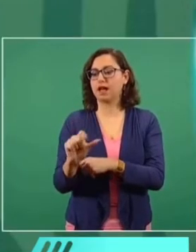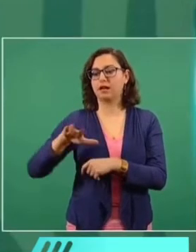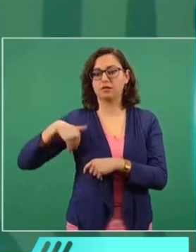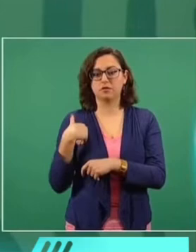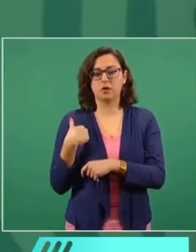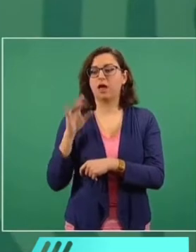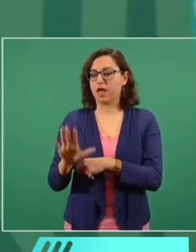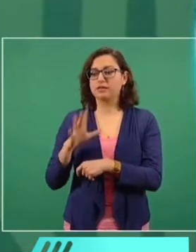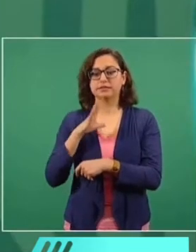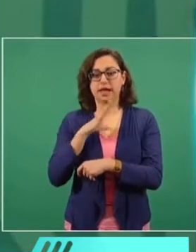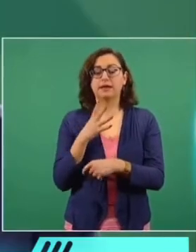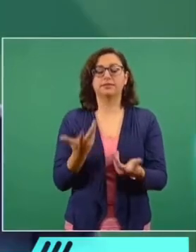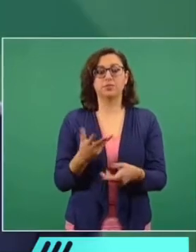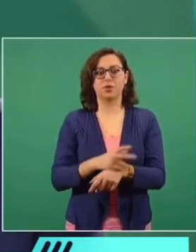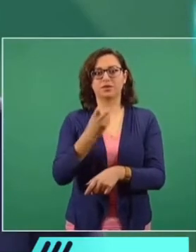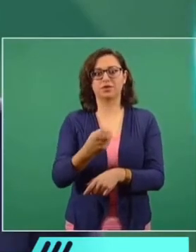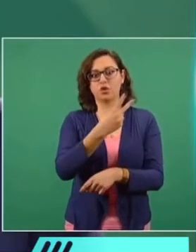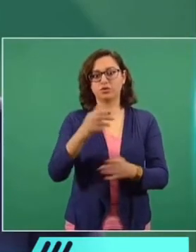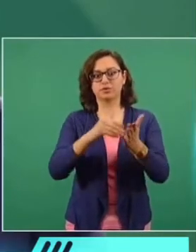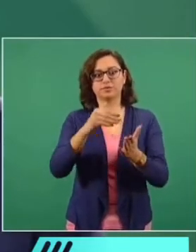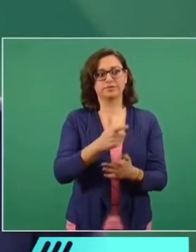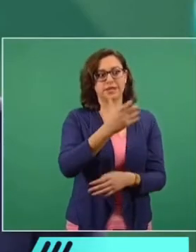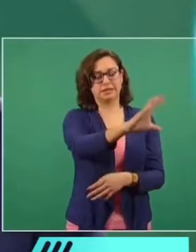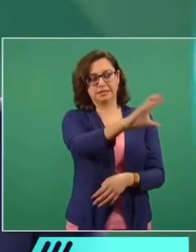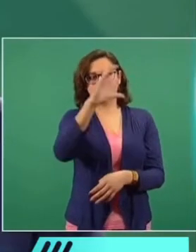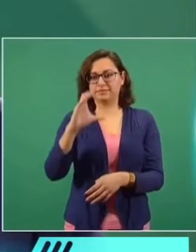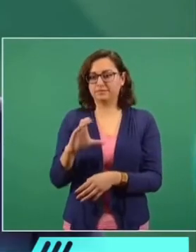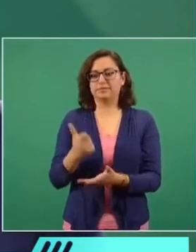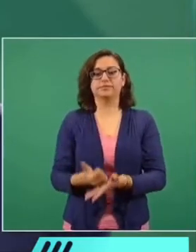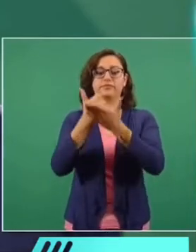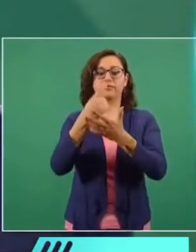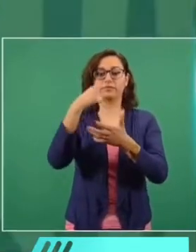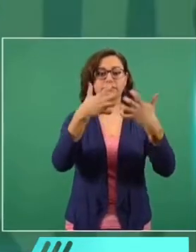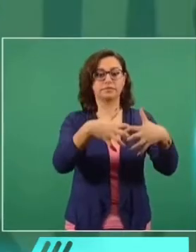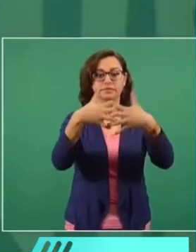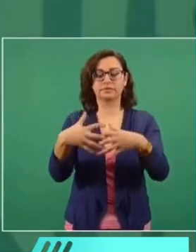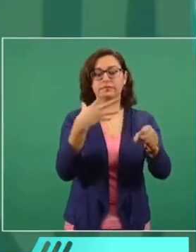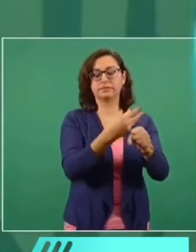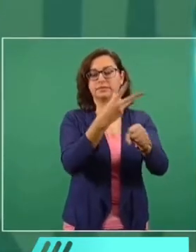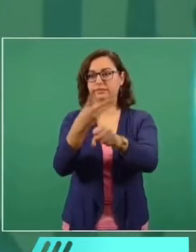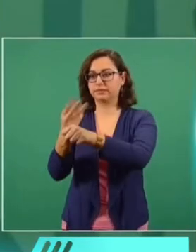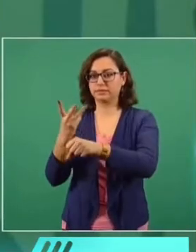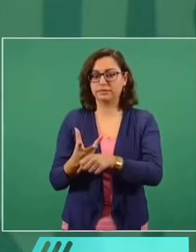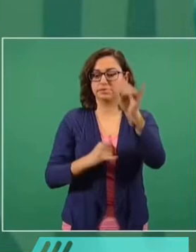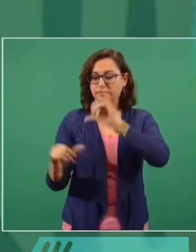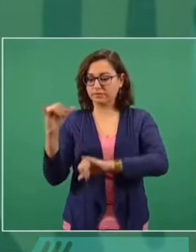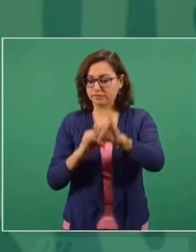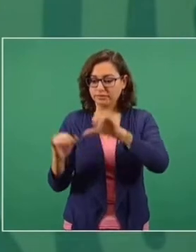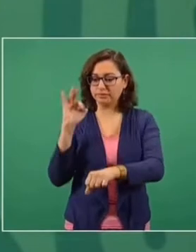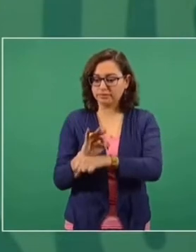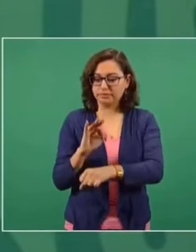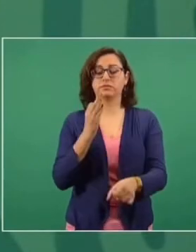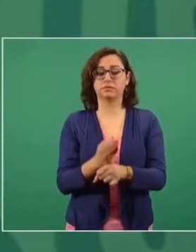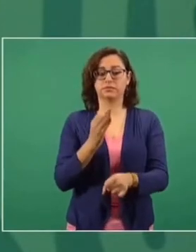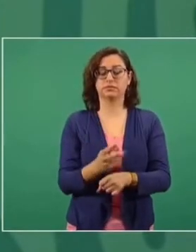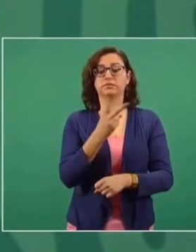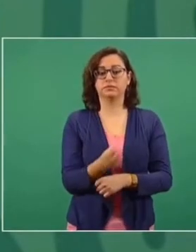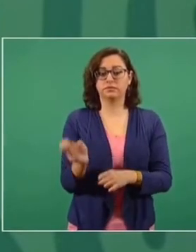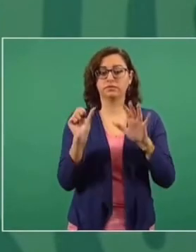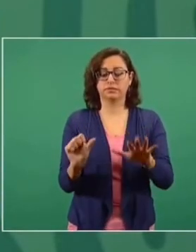se va a fortalecer ese complejo de producción de fertilizantes para entregar los fertilizantes a los productores. Entonces, son